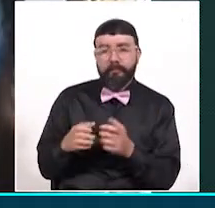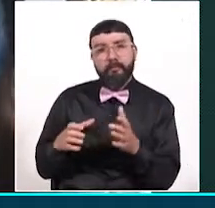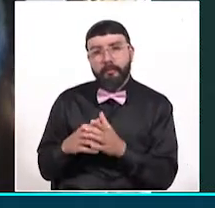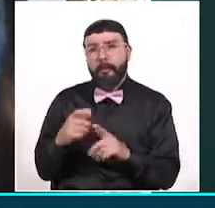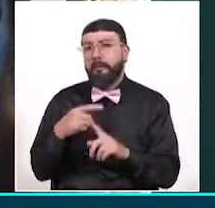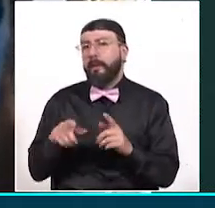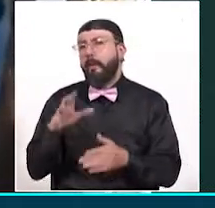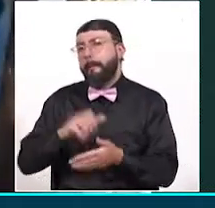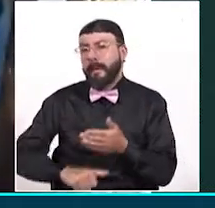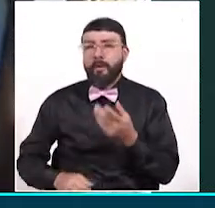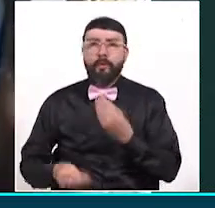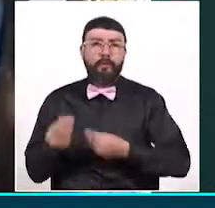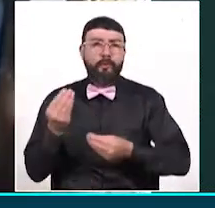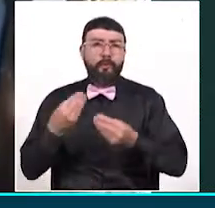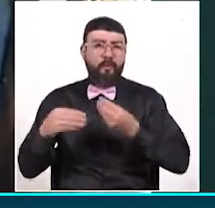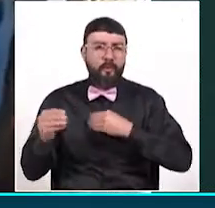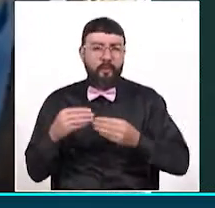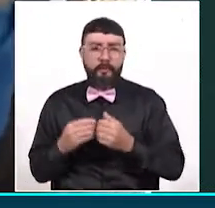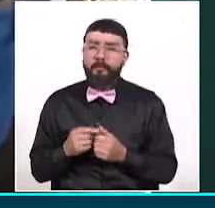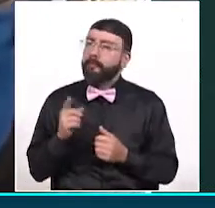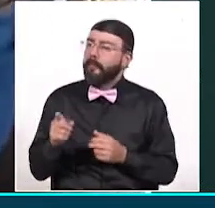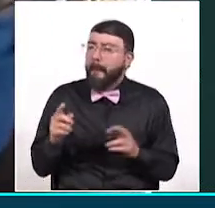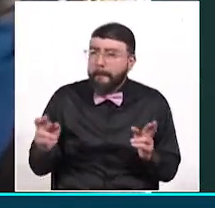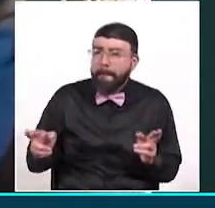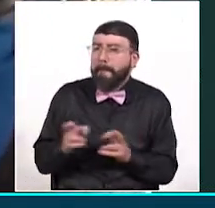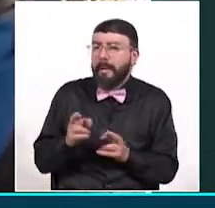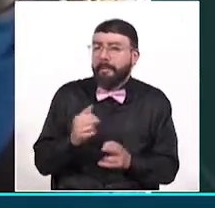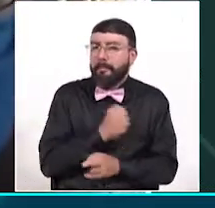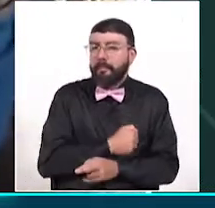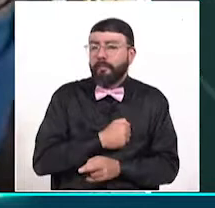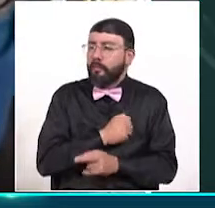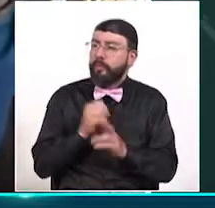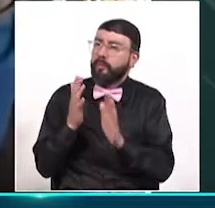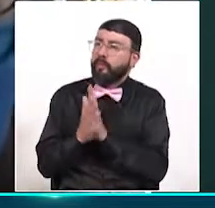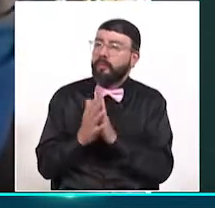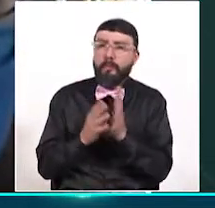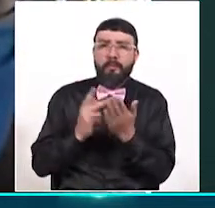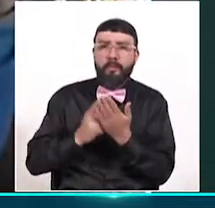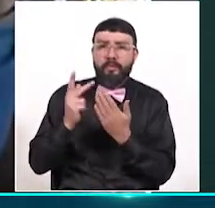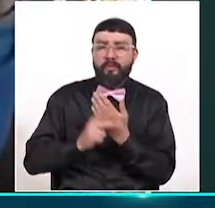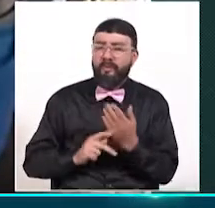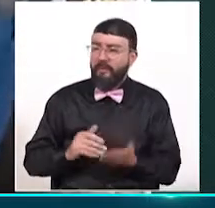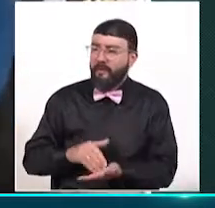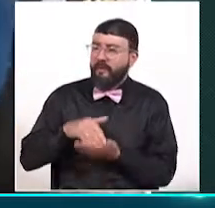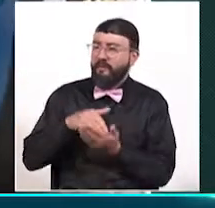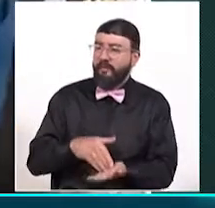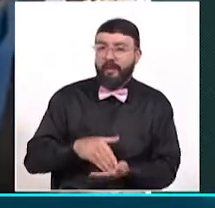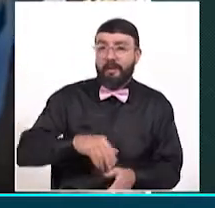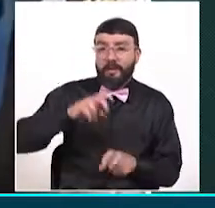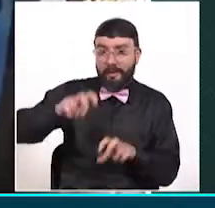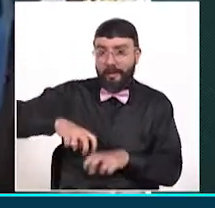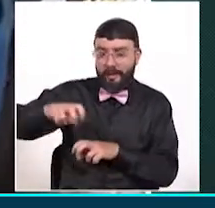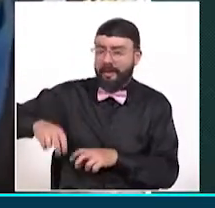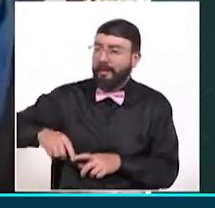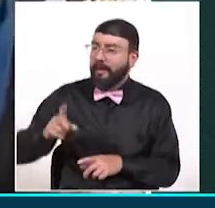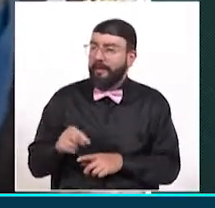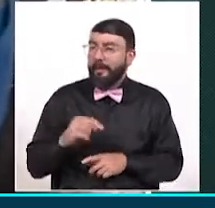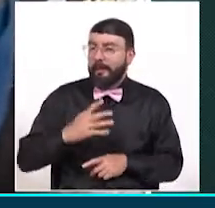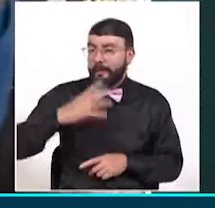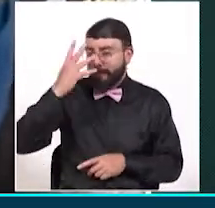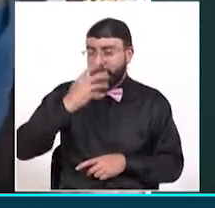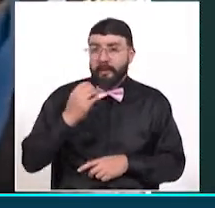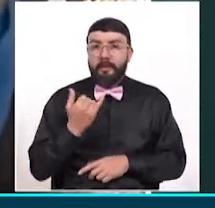aledañas, Alcaldesa, brevemente cuéntenos sobre el proyecto Fortaleciendo el Campo, sabemos que es una iniciativa también muy bonita, que tiene